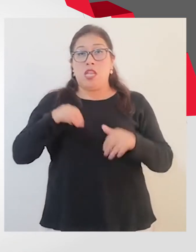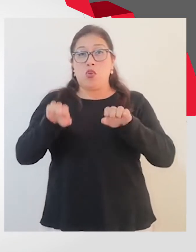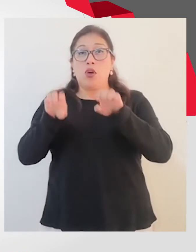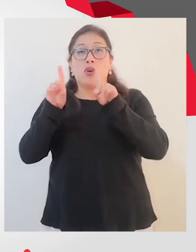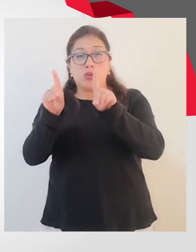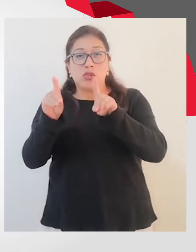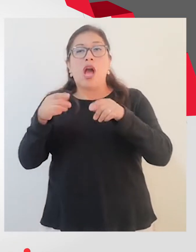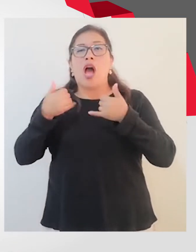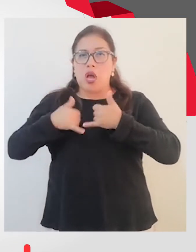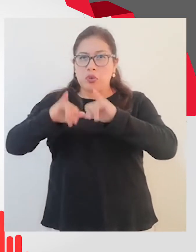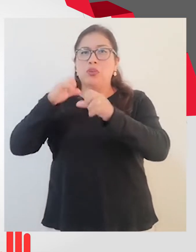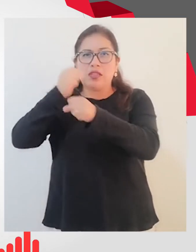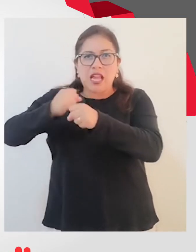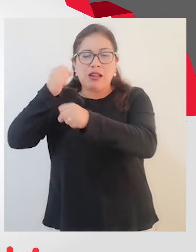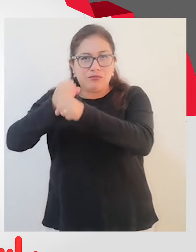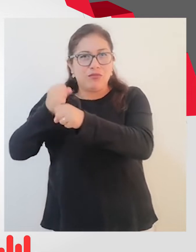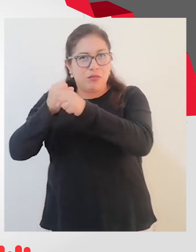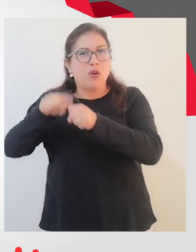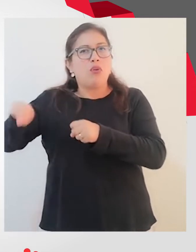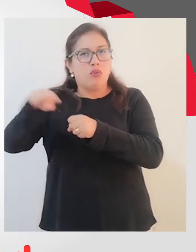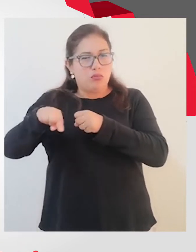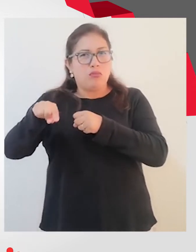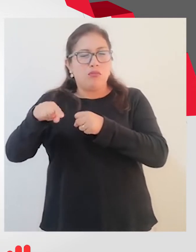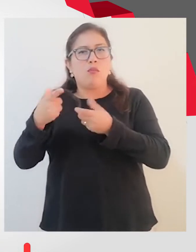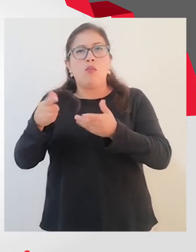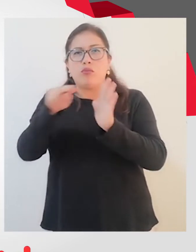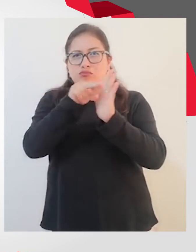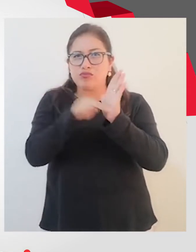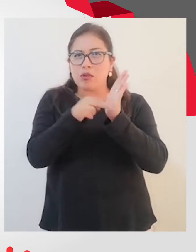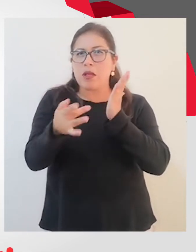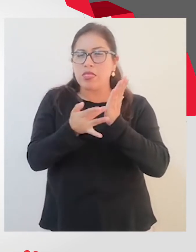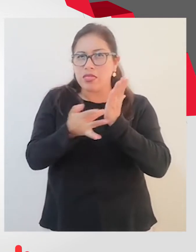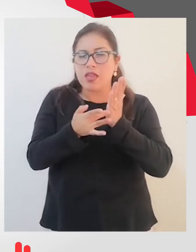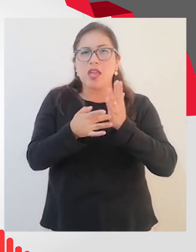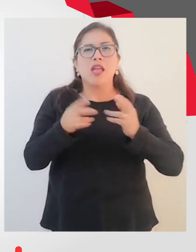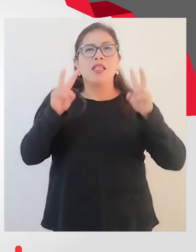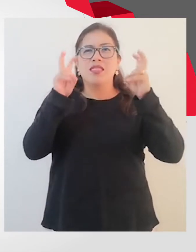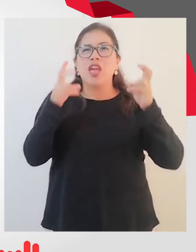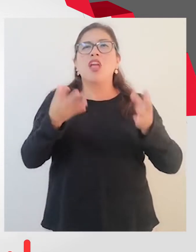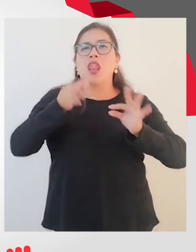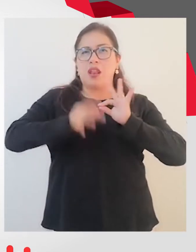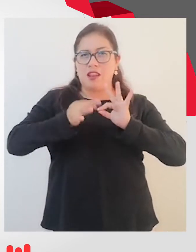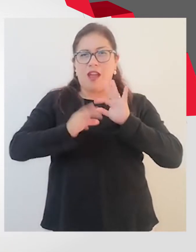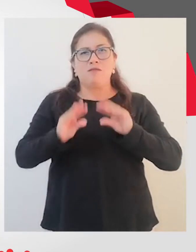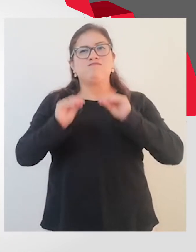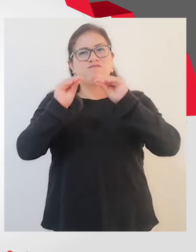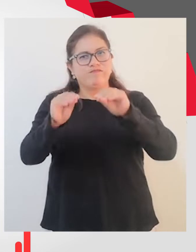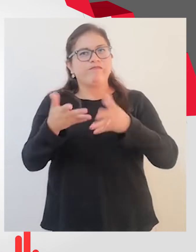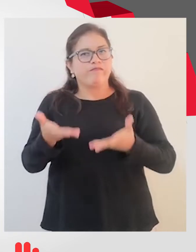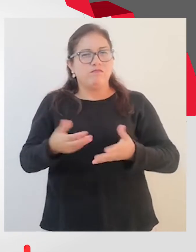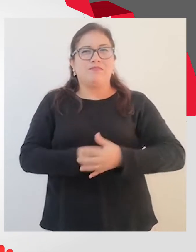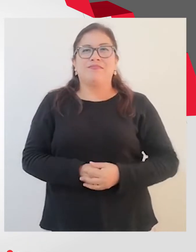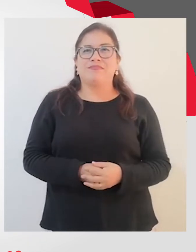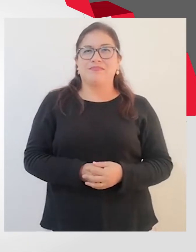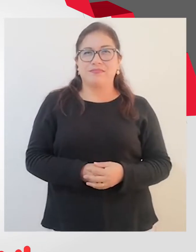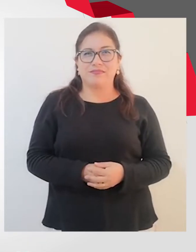venimos trabajando la actualización de la norma técnica que está relacionada a la interpretación de lengua de señas